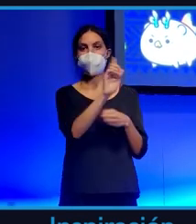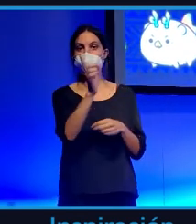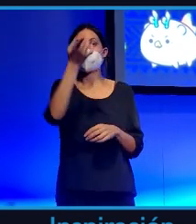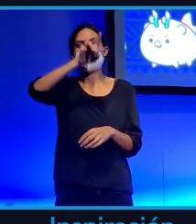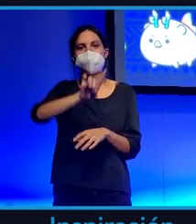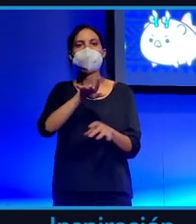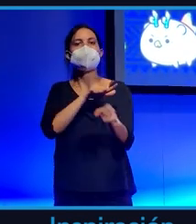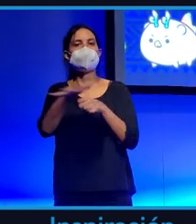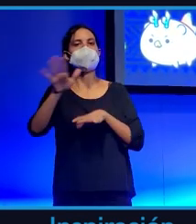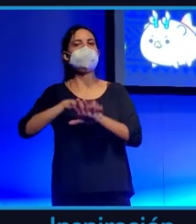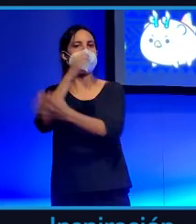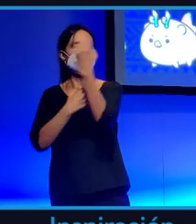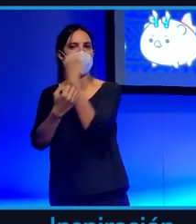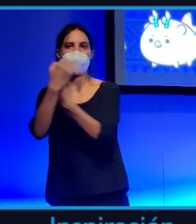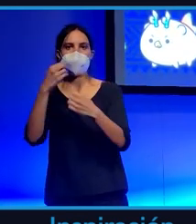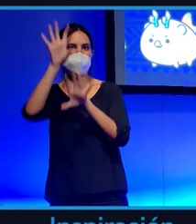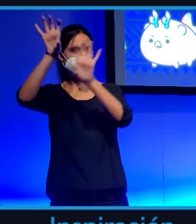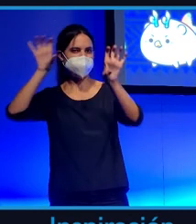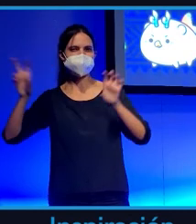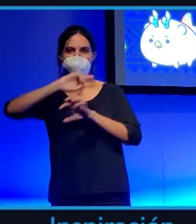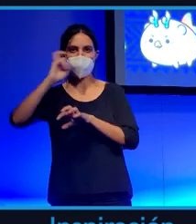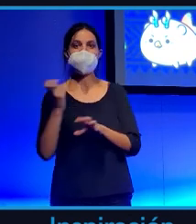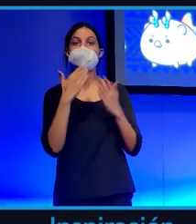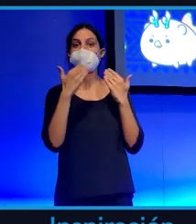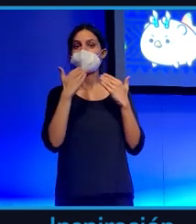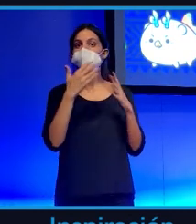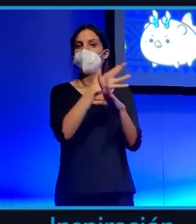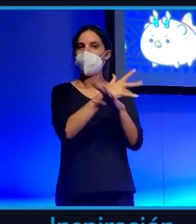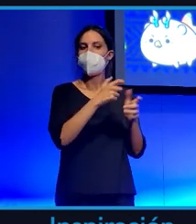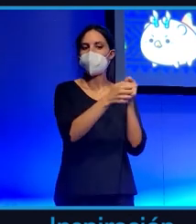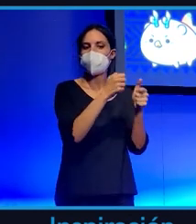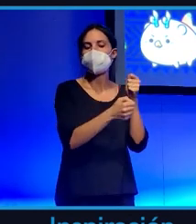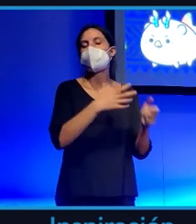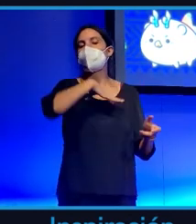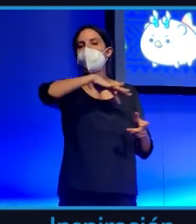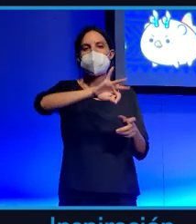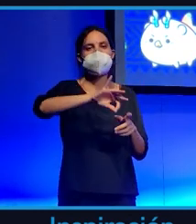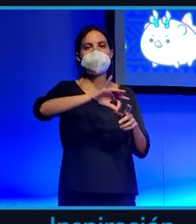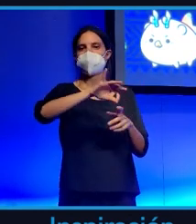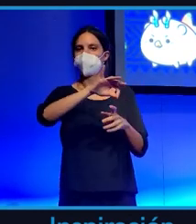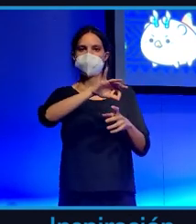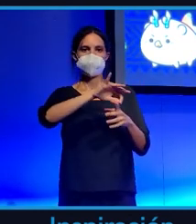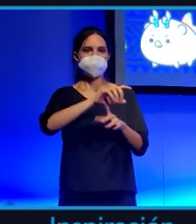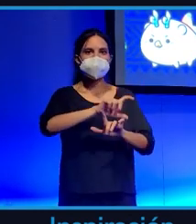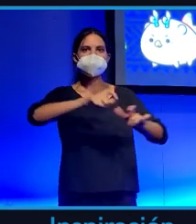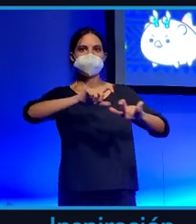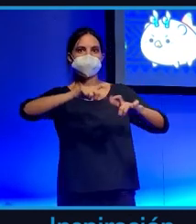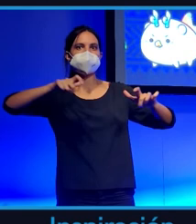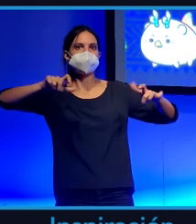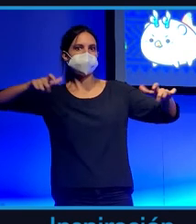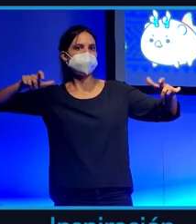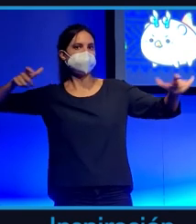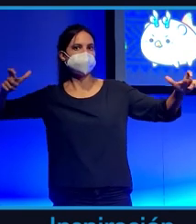muchísimos países gracias a este tipo de juegos que también se van convirtiendo a metaversos, economías dentro de unos mundos